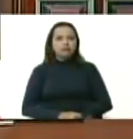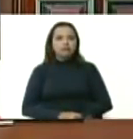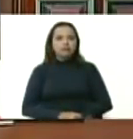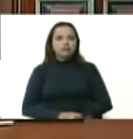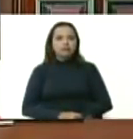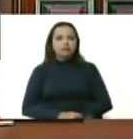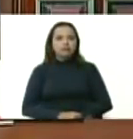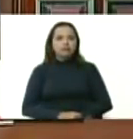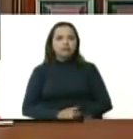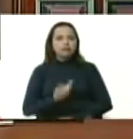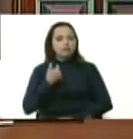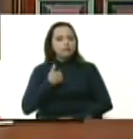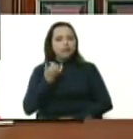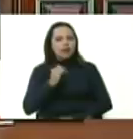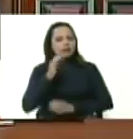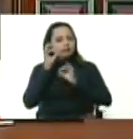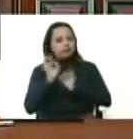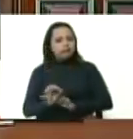me consta